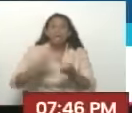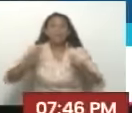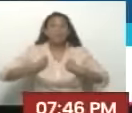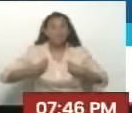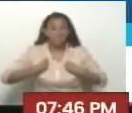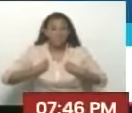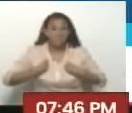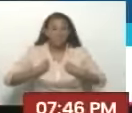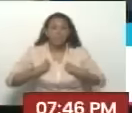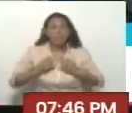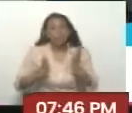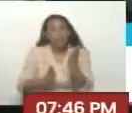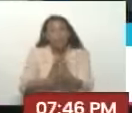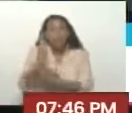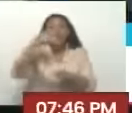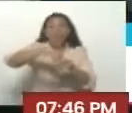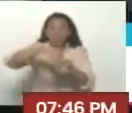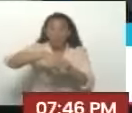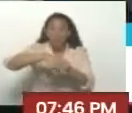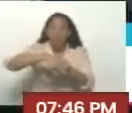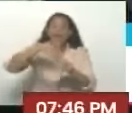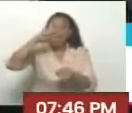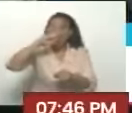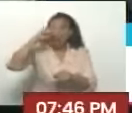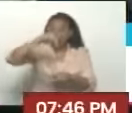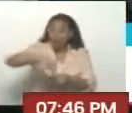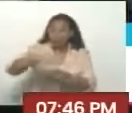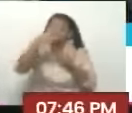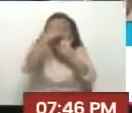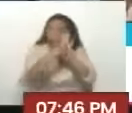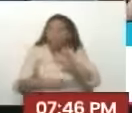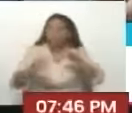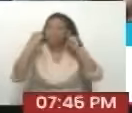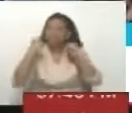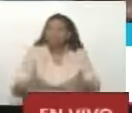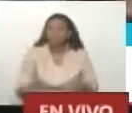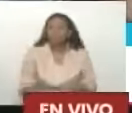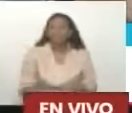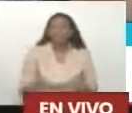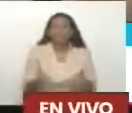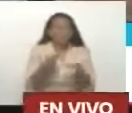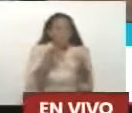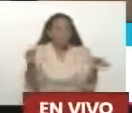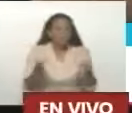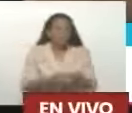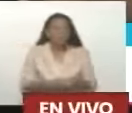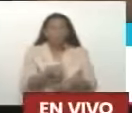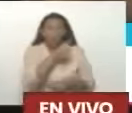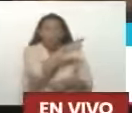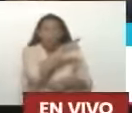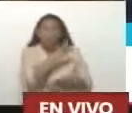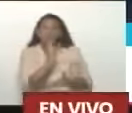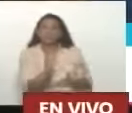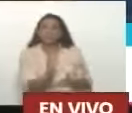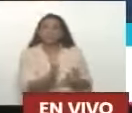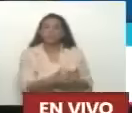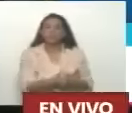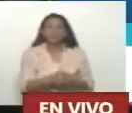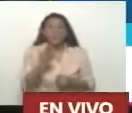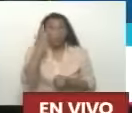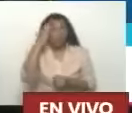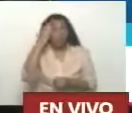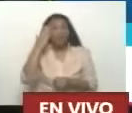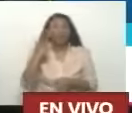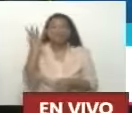Y vamos a un proceso electoral Ejemplar Que lo sepan Los nacidos Y los que están por